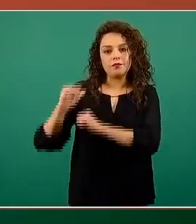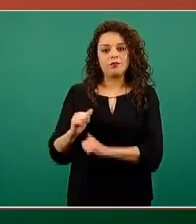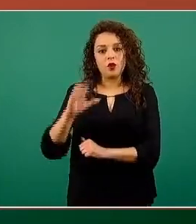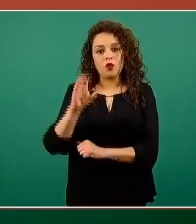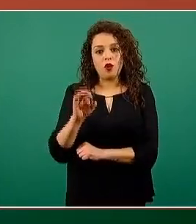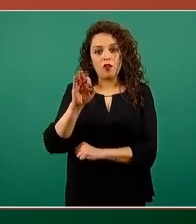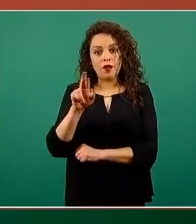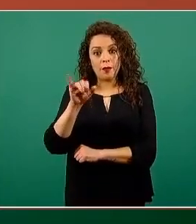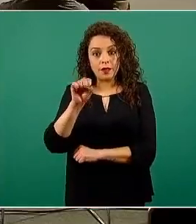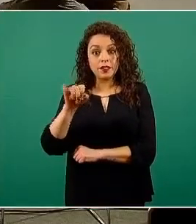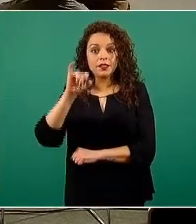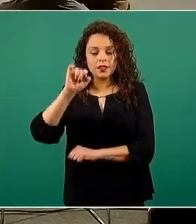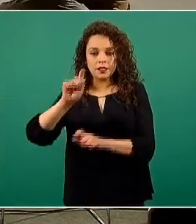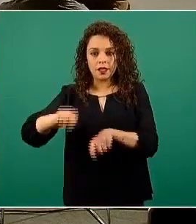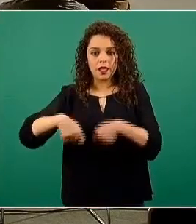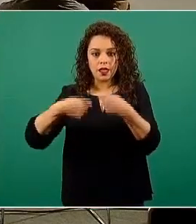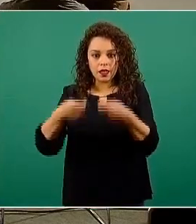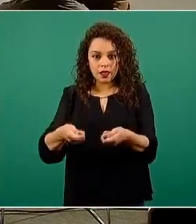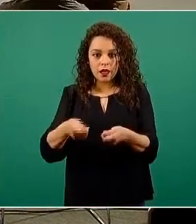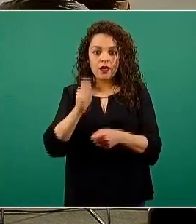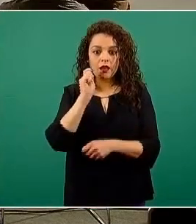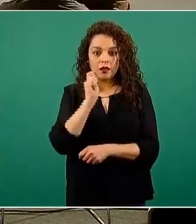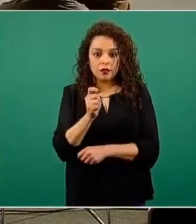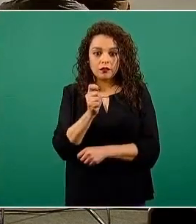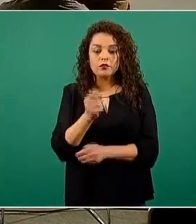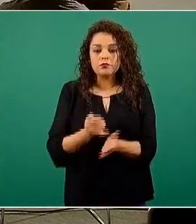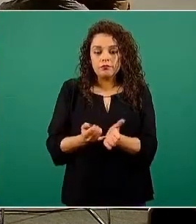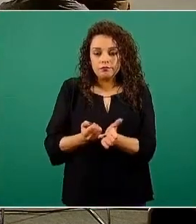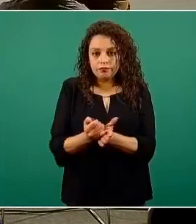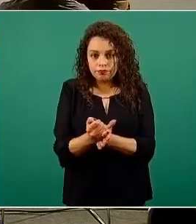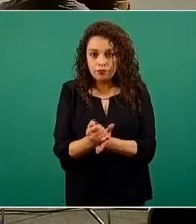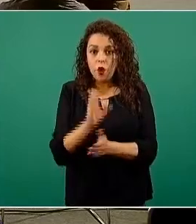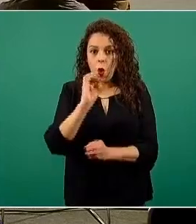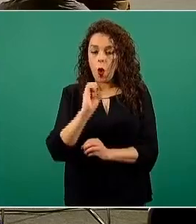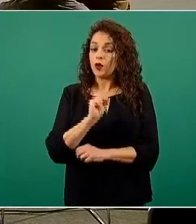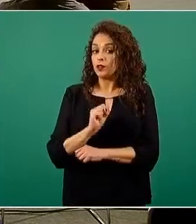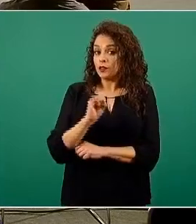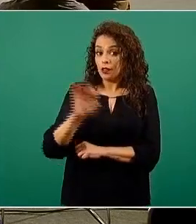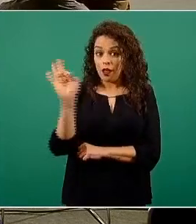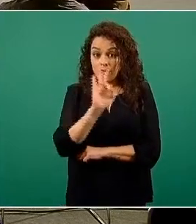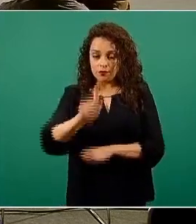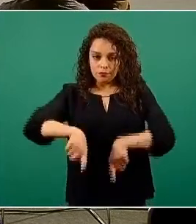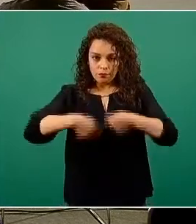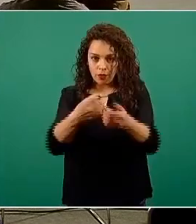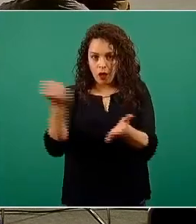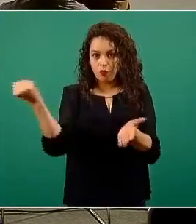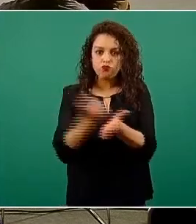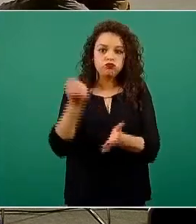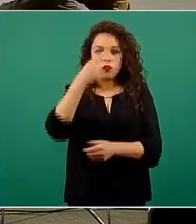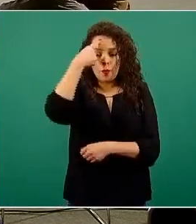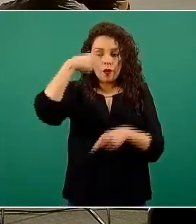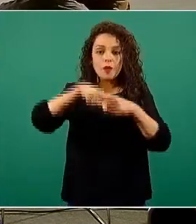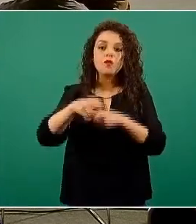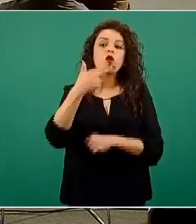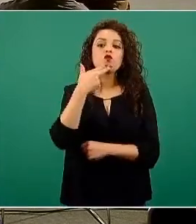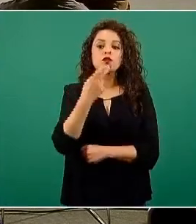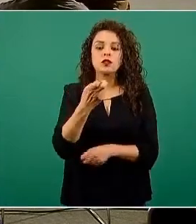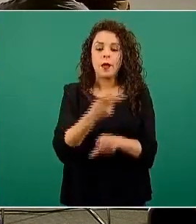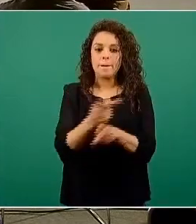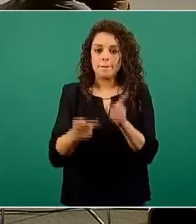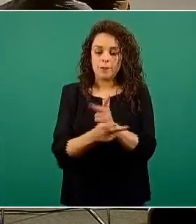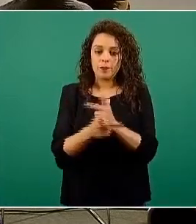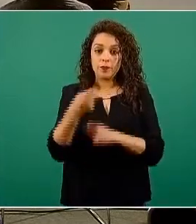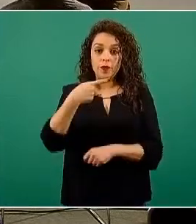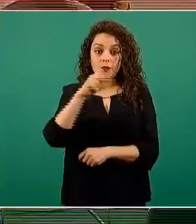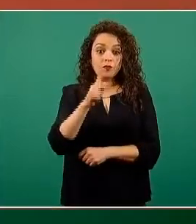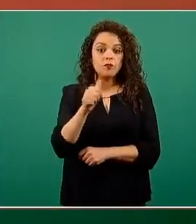a dictaminar y, en su momento, si fuera el caso, dar la autorización sanitaria para el producto. Pero no llegará el